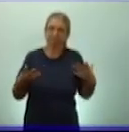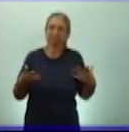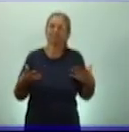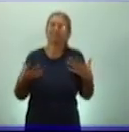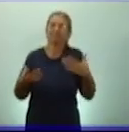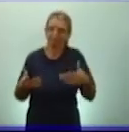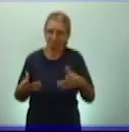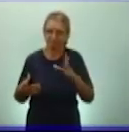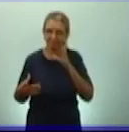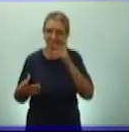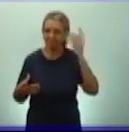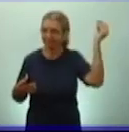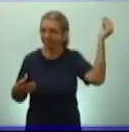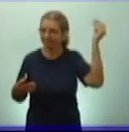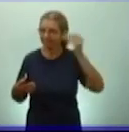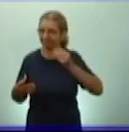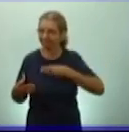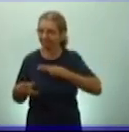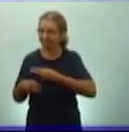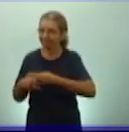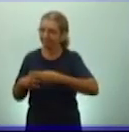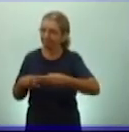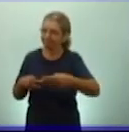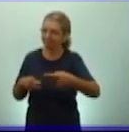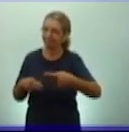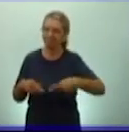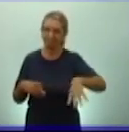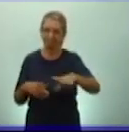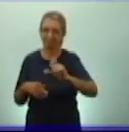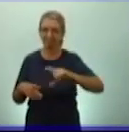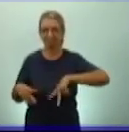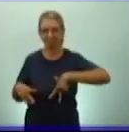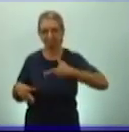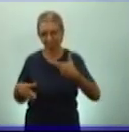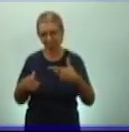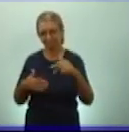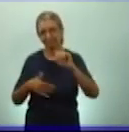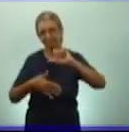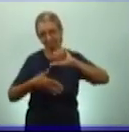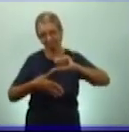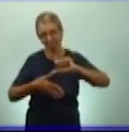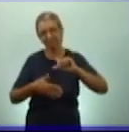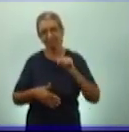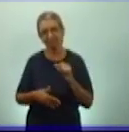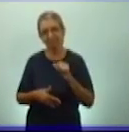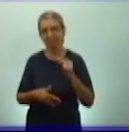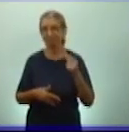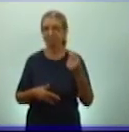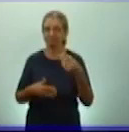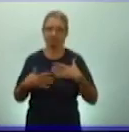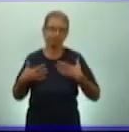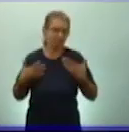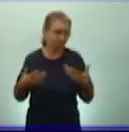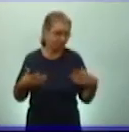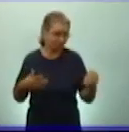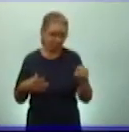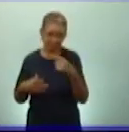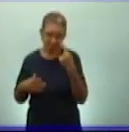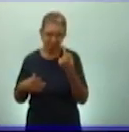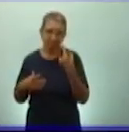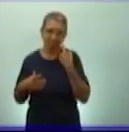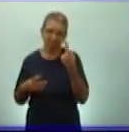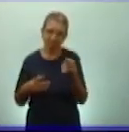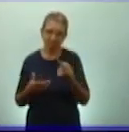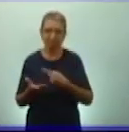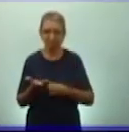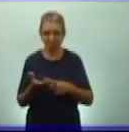saberes y lindas tradiciones que han dejado nuestras culturas americanas. Ha sido un placer para mí y nos volveremos a ver entonces en